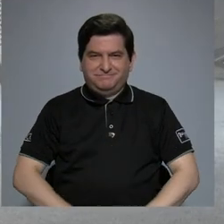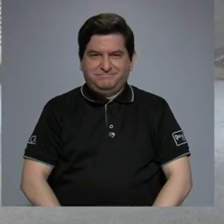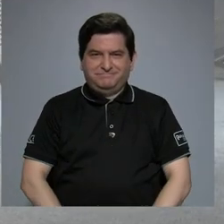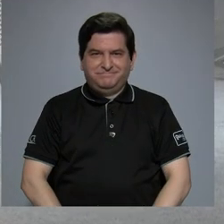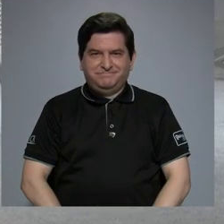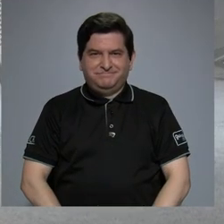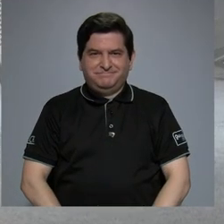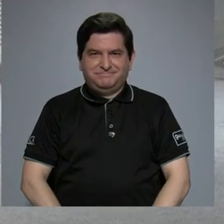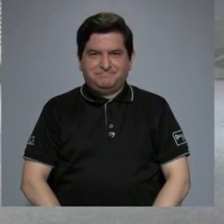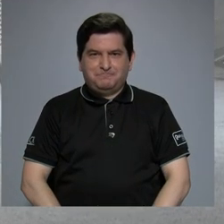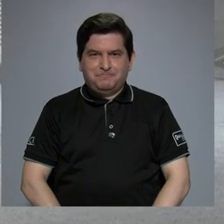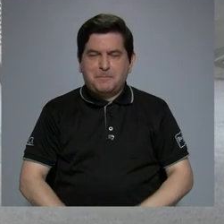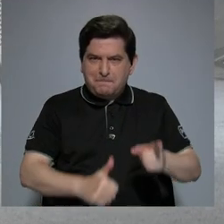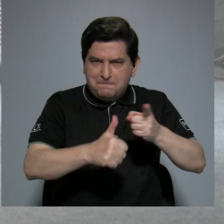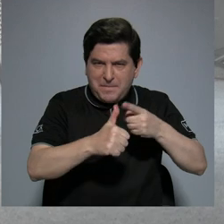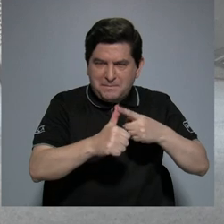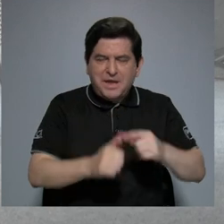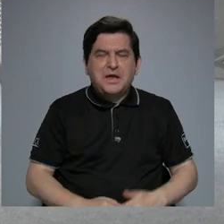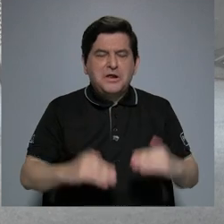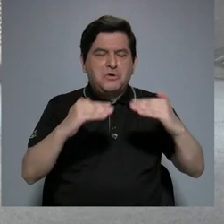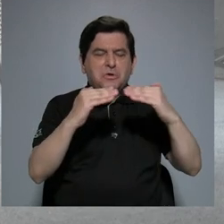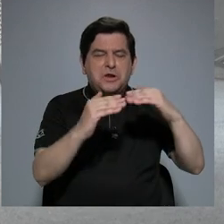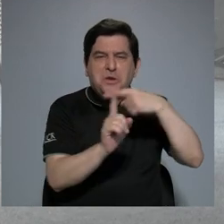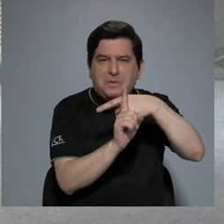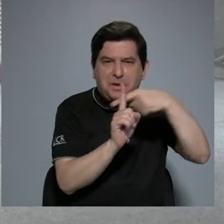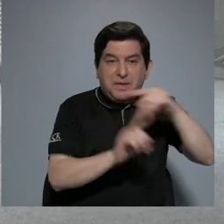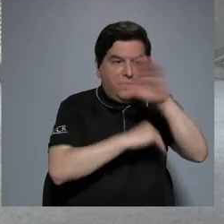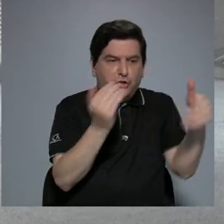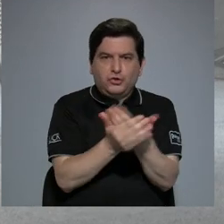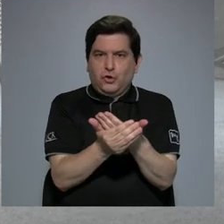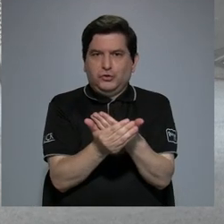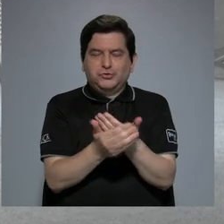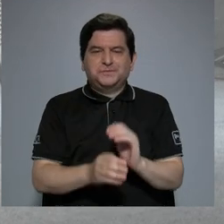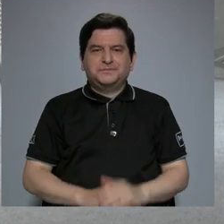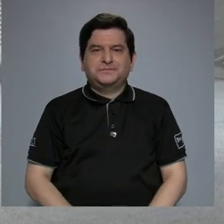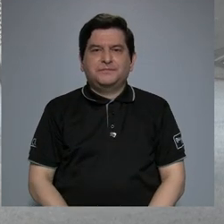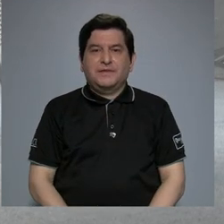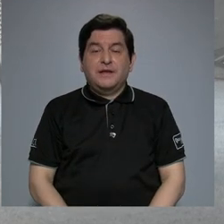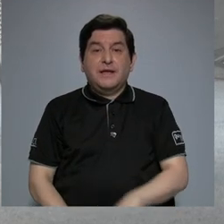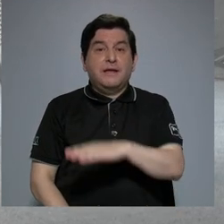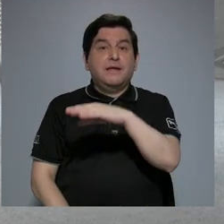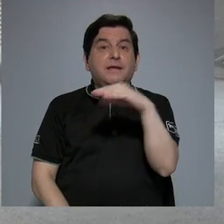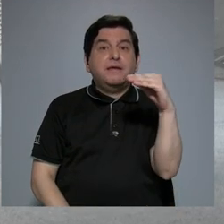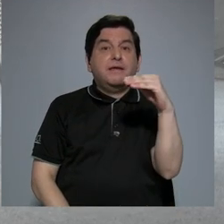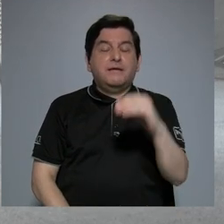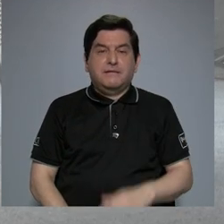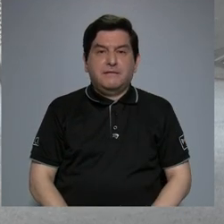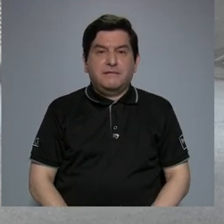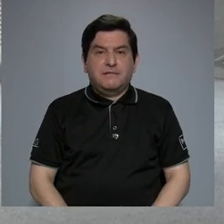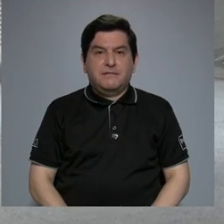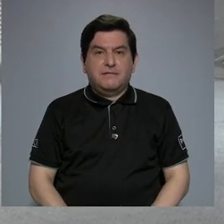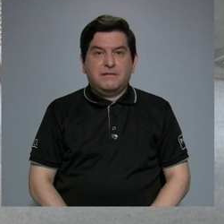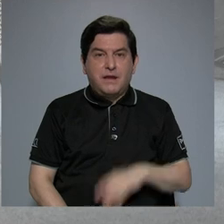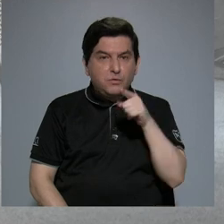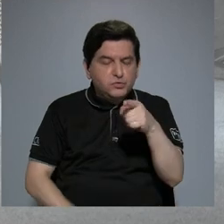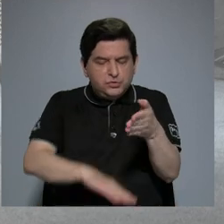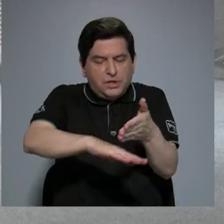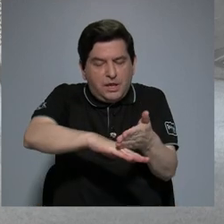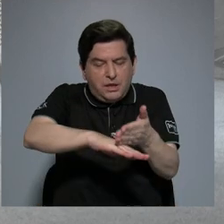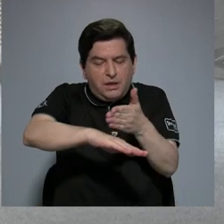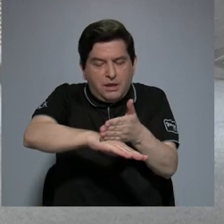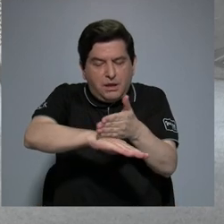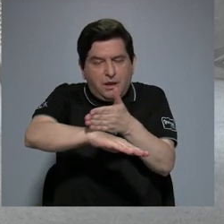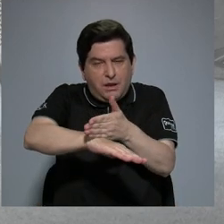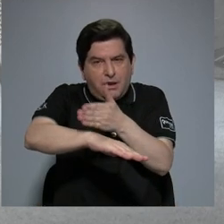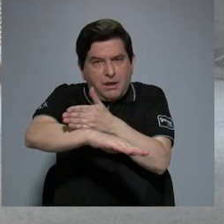iniciamos a un nivel intermedio todos y a como vamos avanzando con